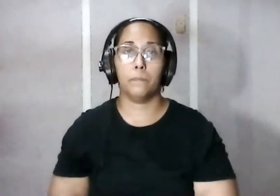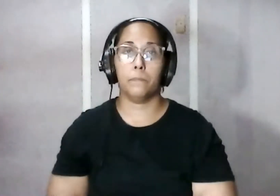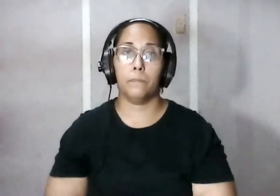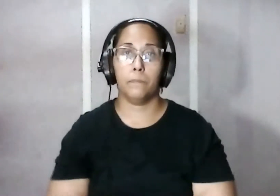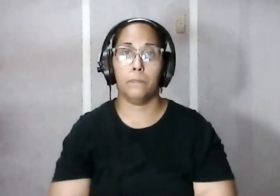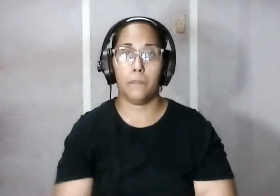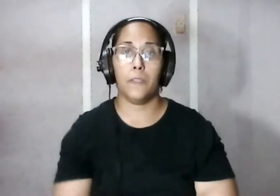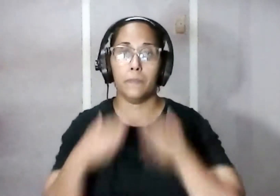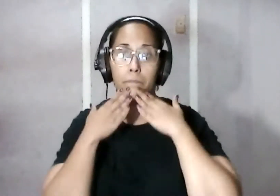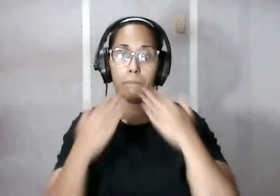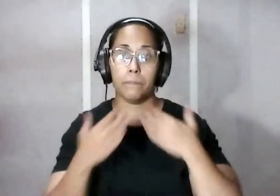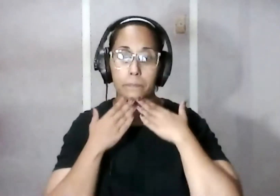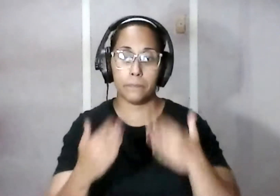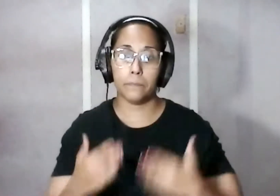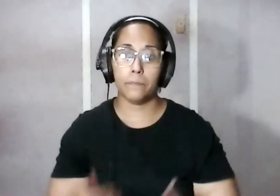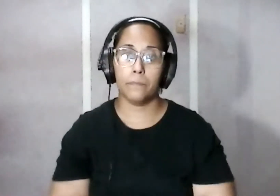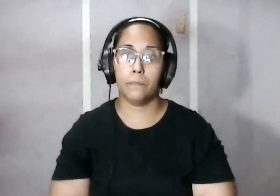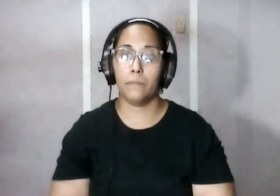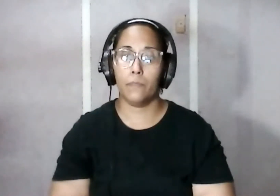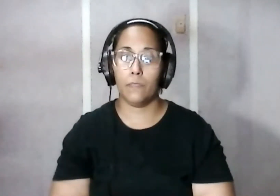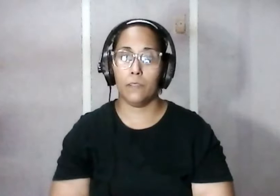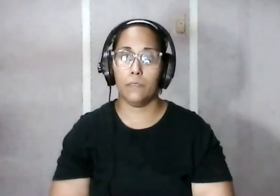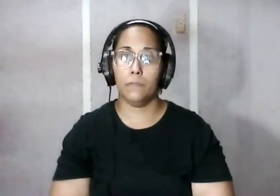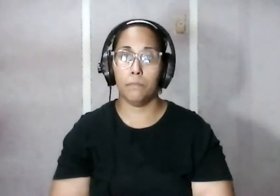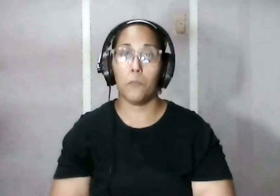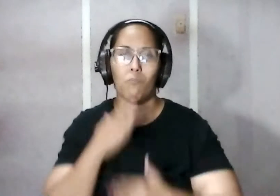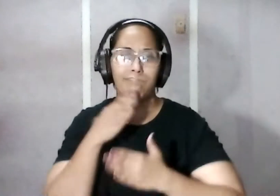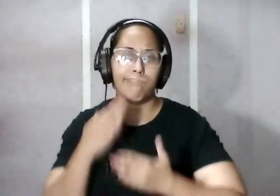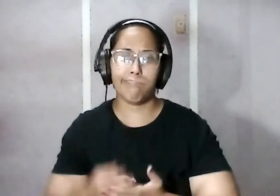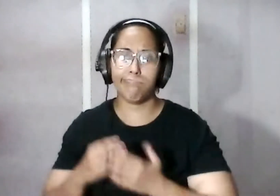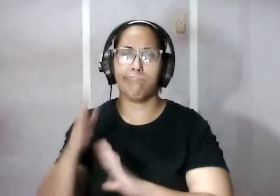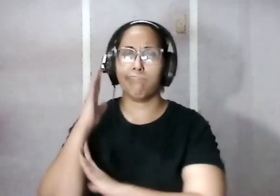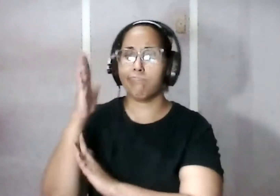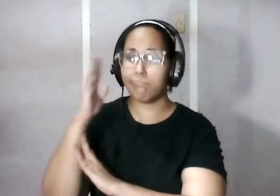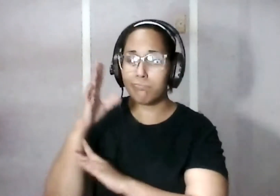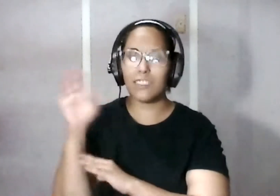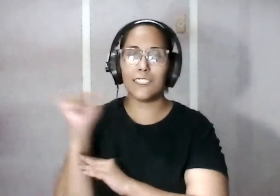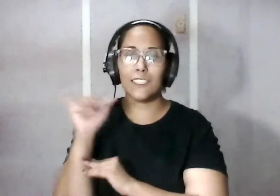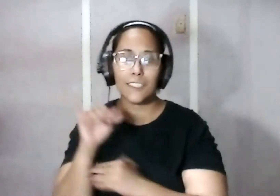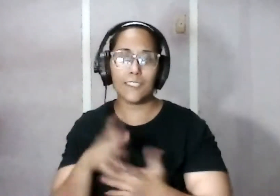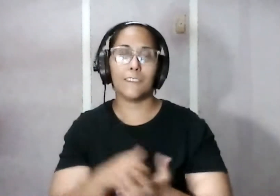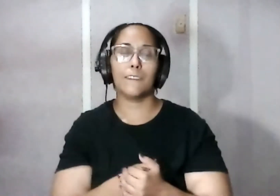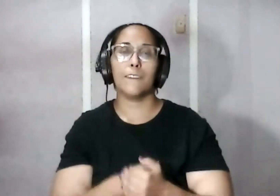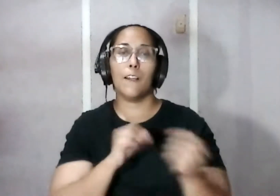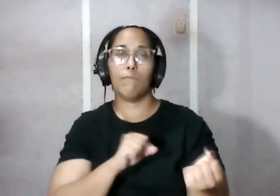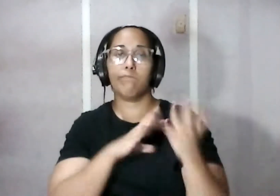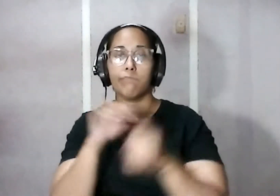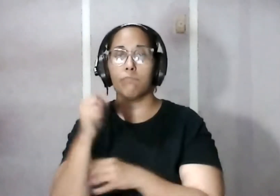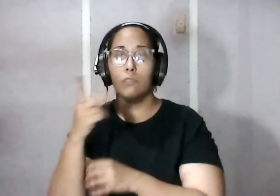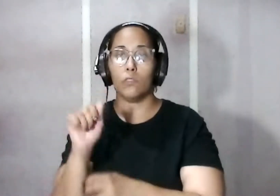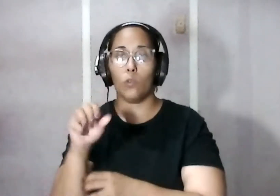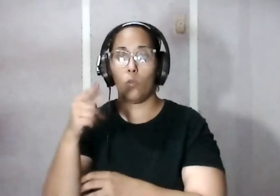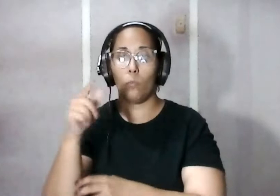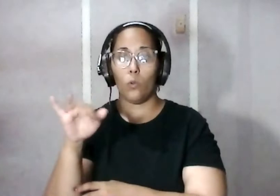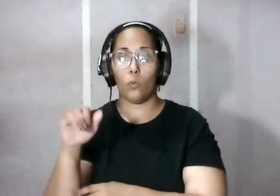muchas gracias muy buena presentación y gracias por la colaboración mencionada el doctor Javier González Monclova